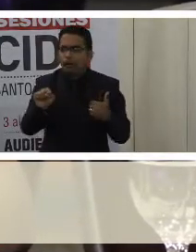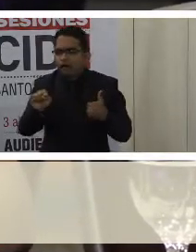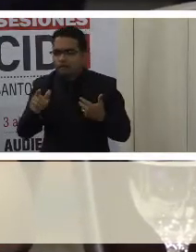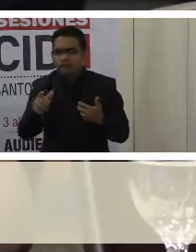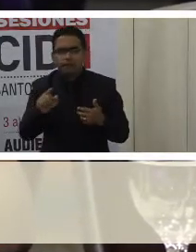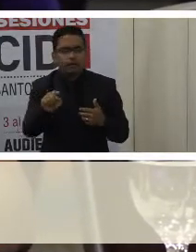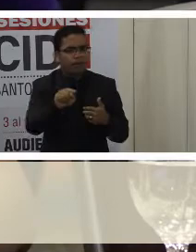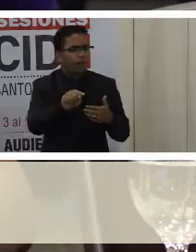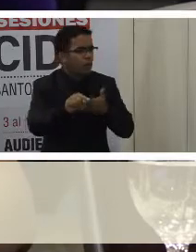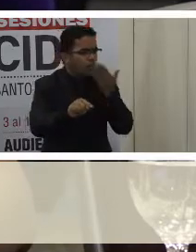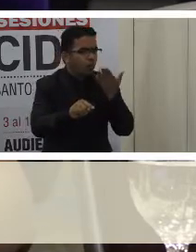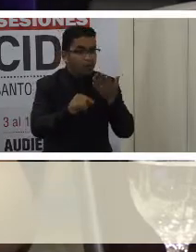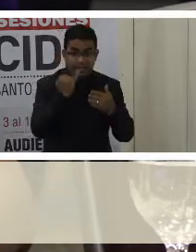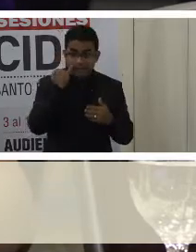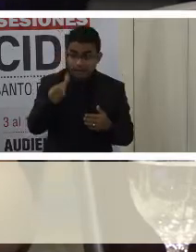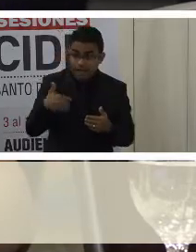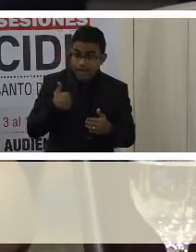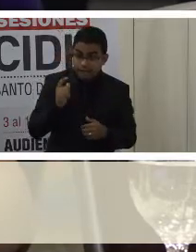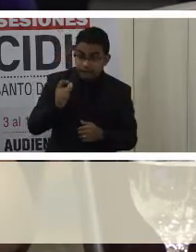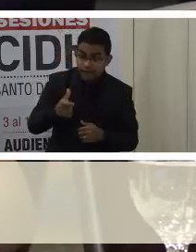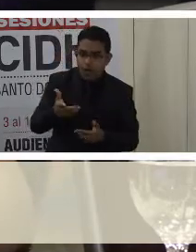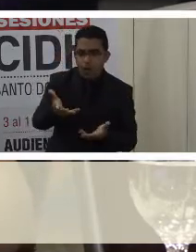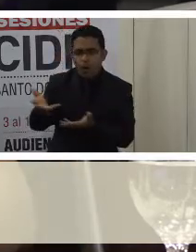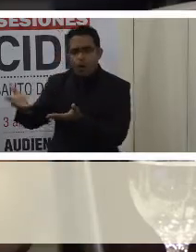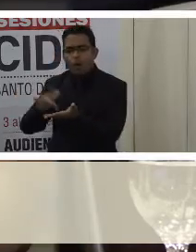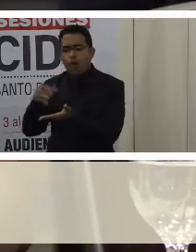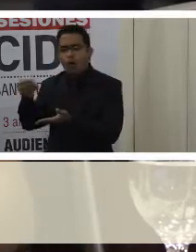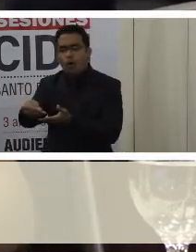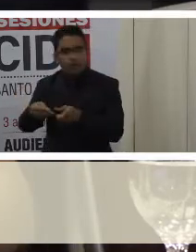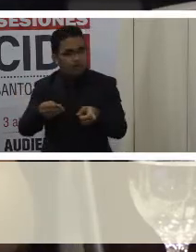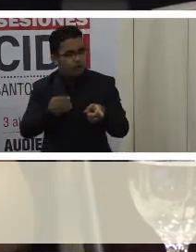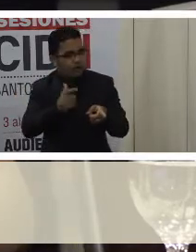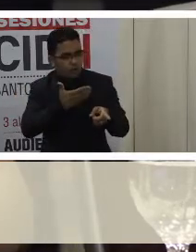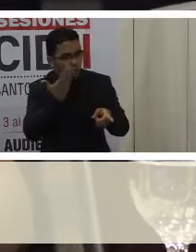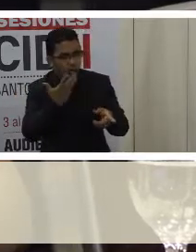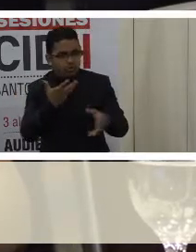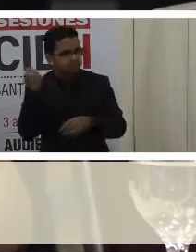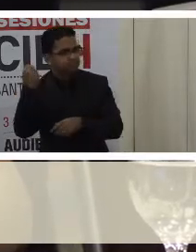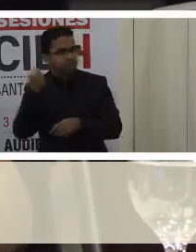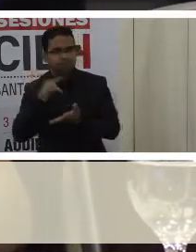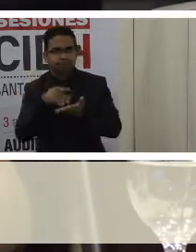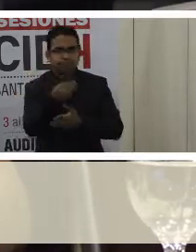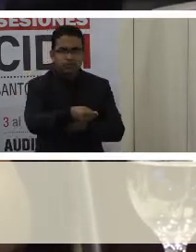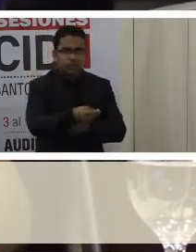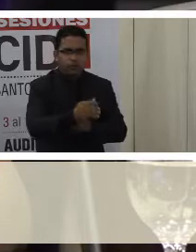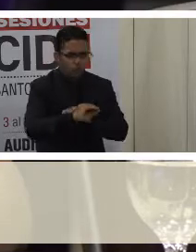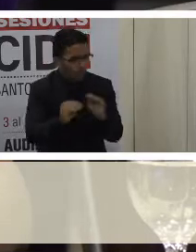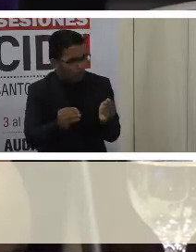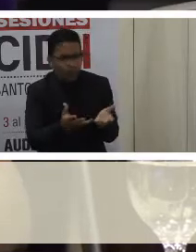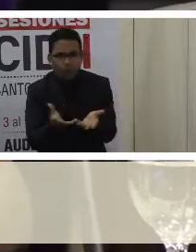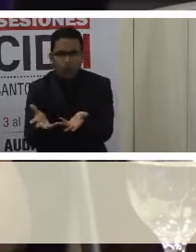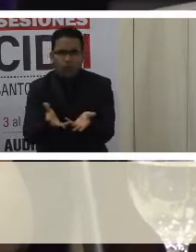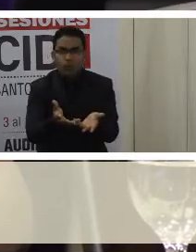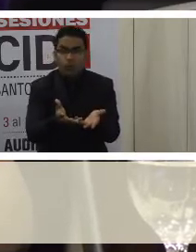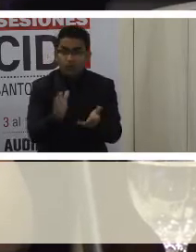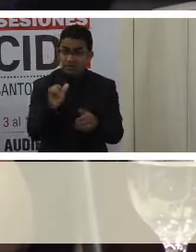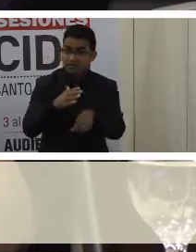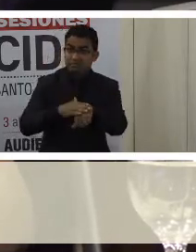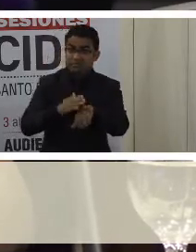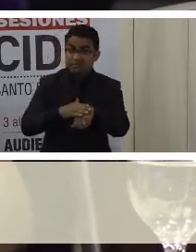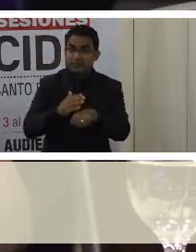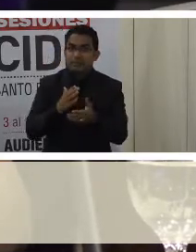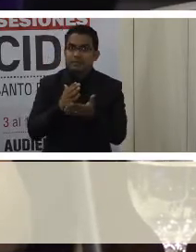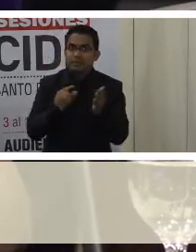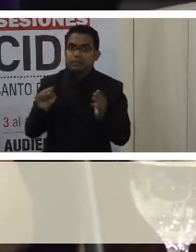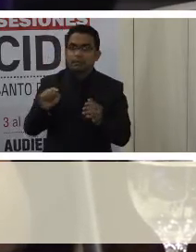consideradas para el otorgamiento de medicinas. Y queremos señalar, dentro de los casos a ilustrar, las personas con